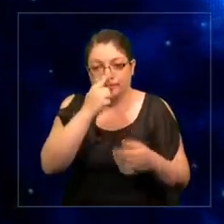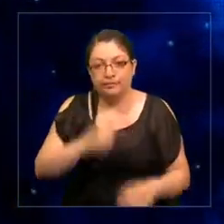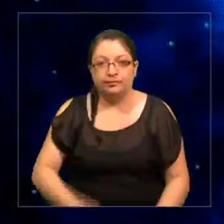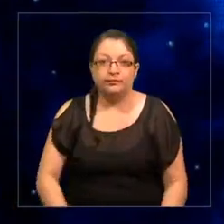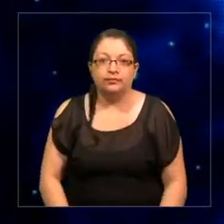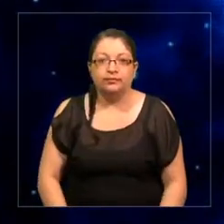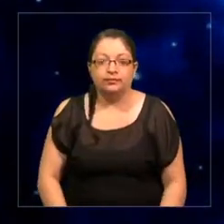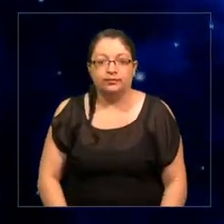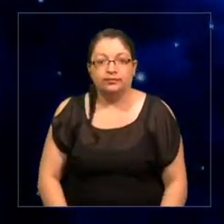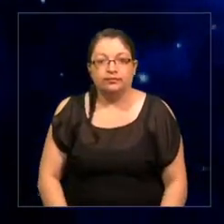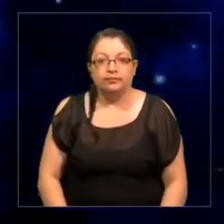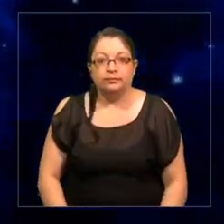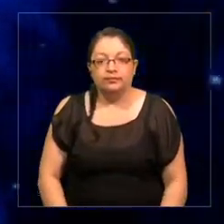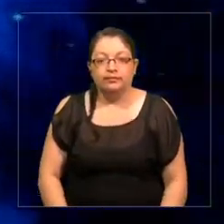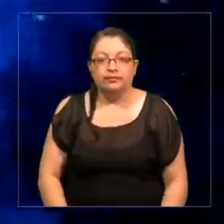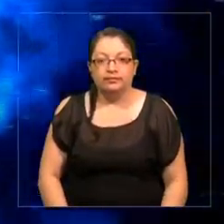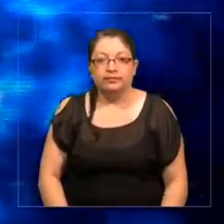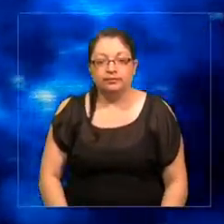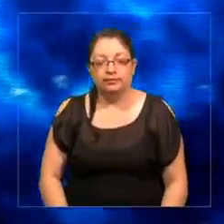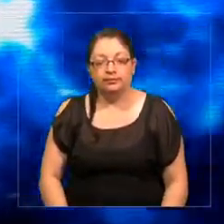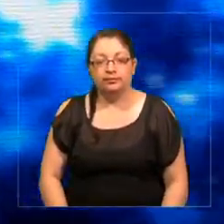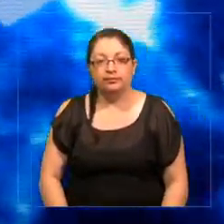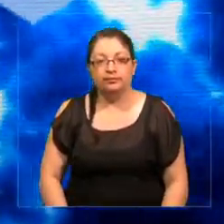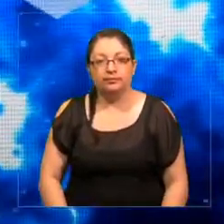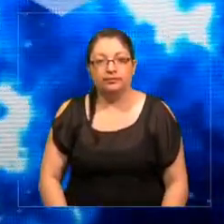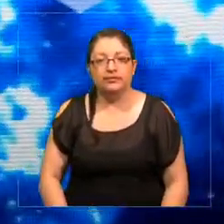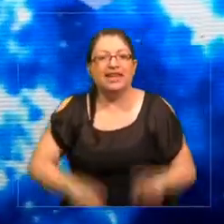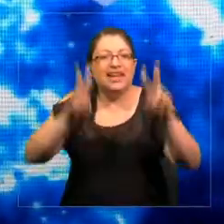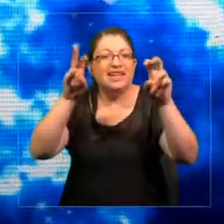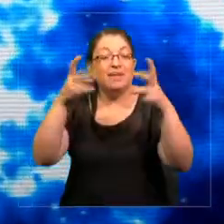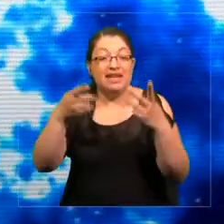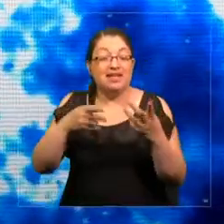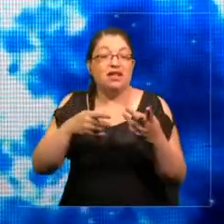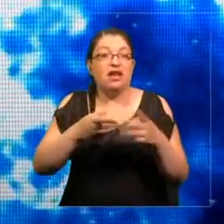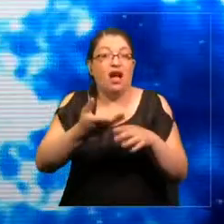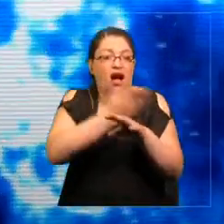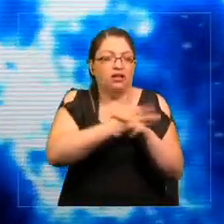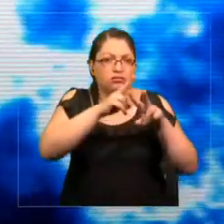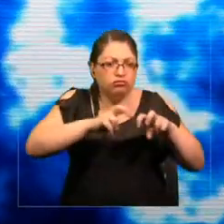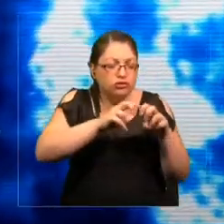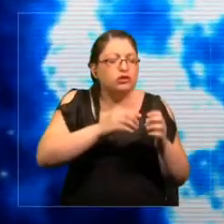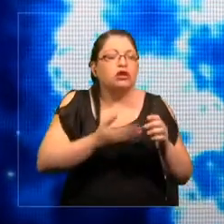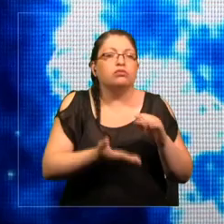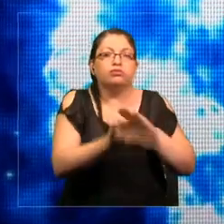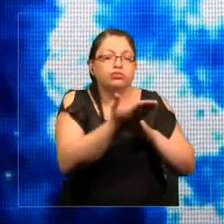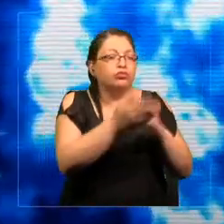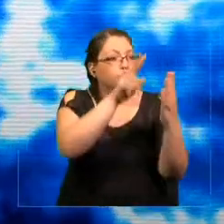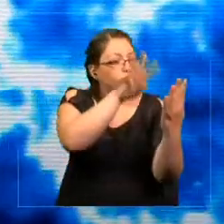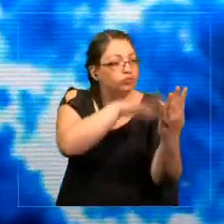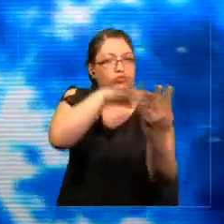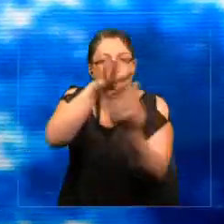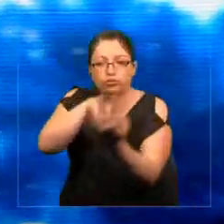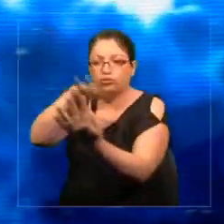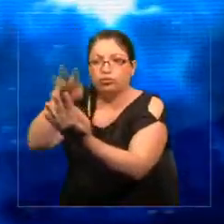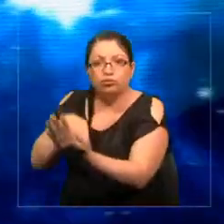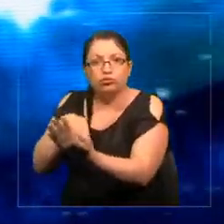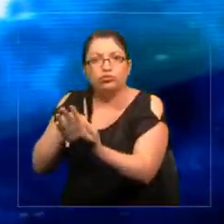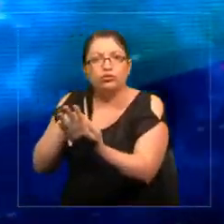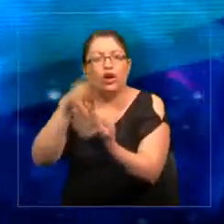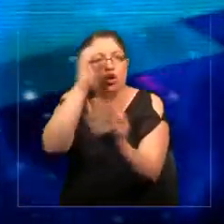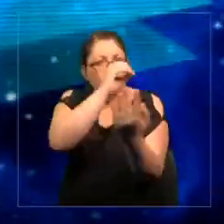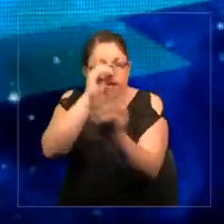de recomendaciones no implementadas lo llamamos inercia de las políticas.